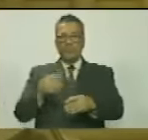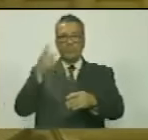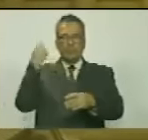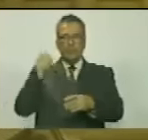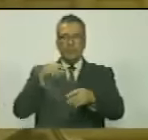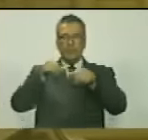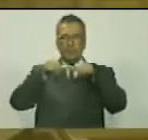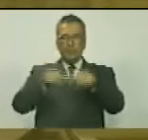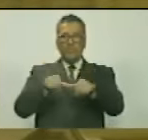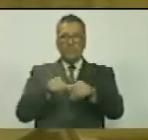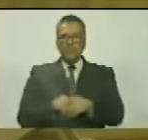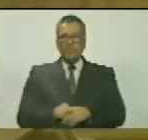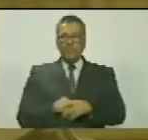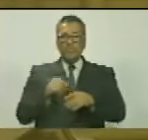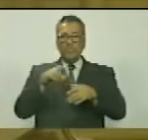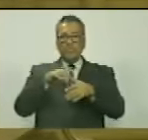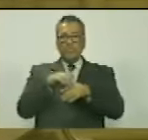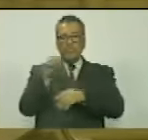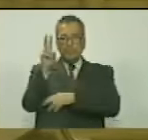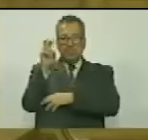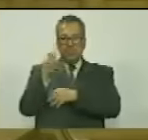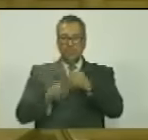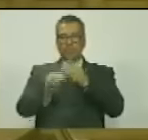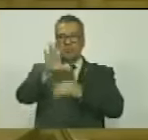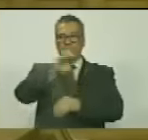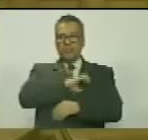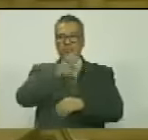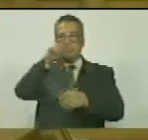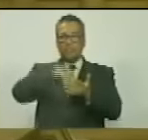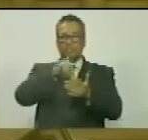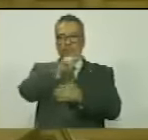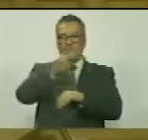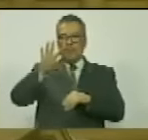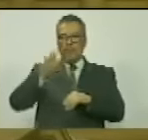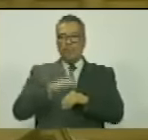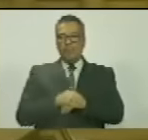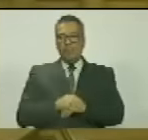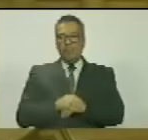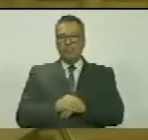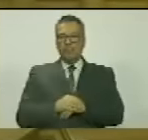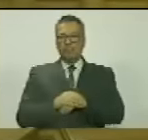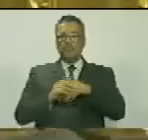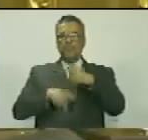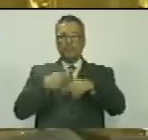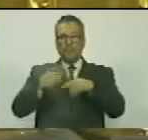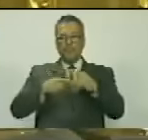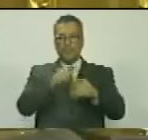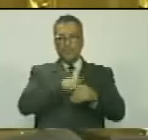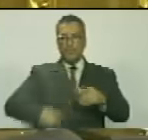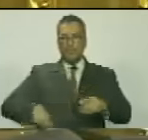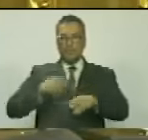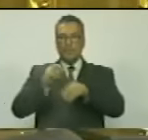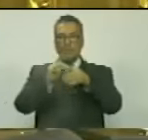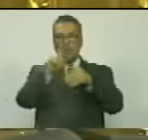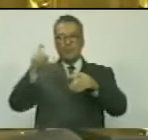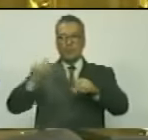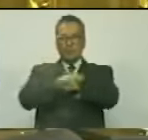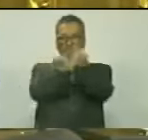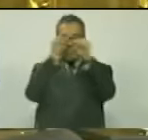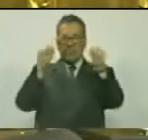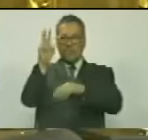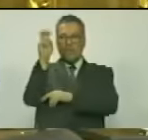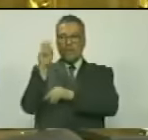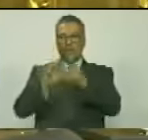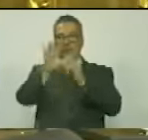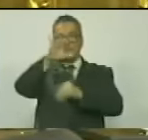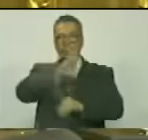sesión de instalación del día viernes 5 de enero de 2024. Procedo, presidente. Siendo las 11 a.m. del día